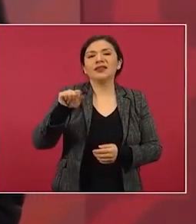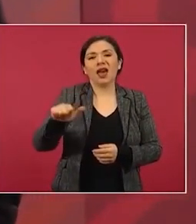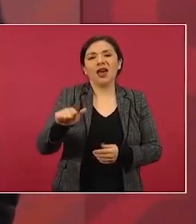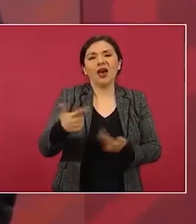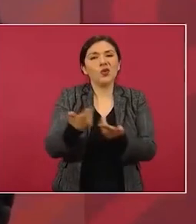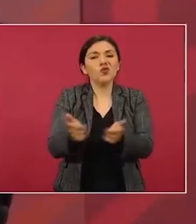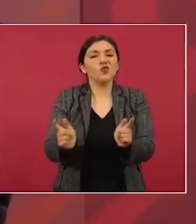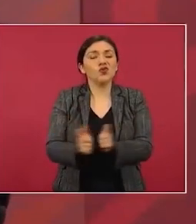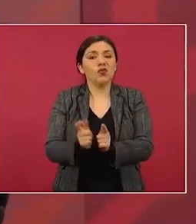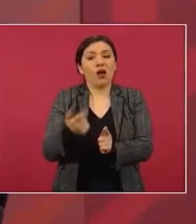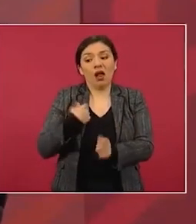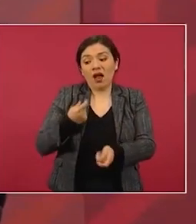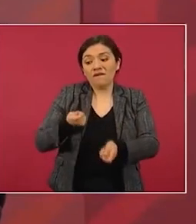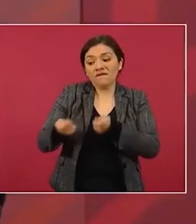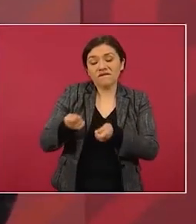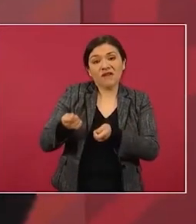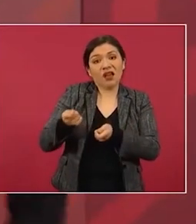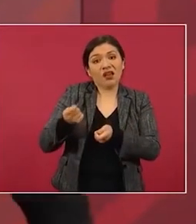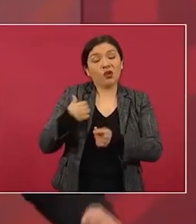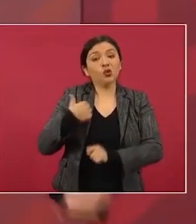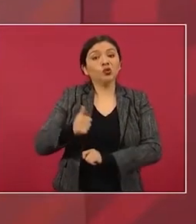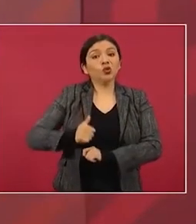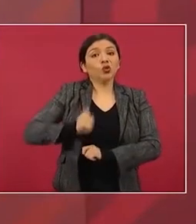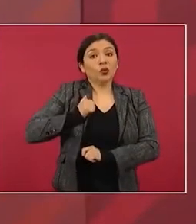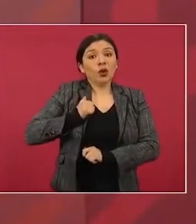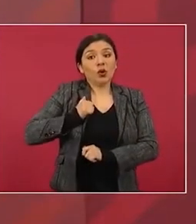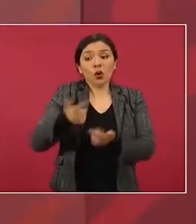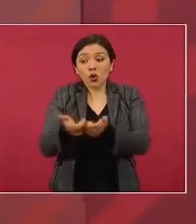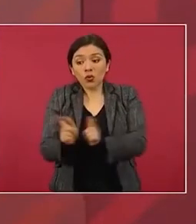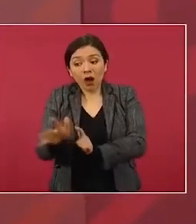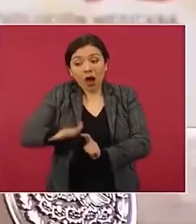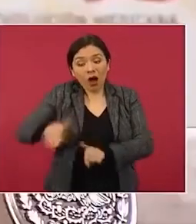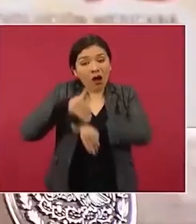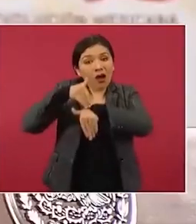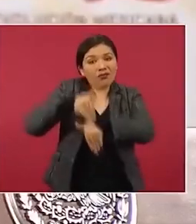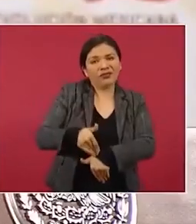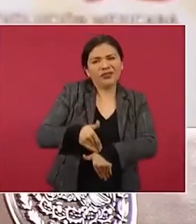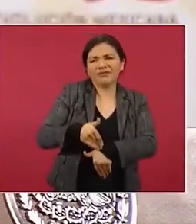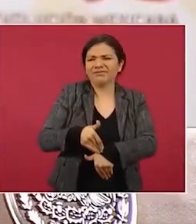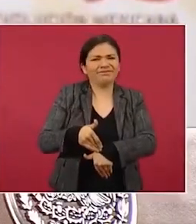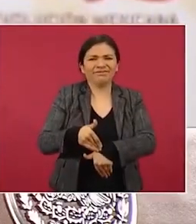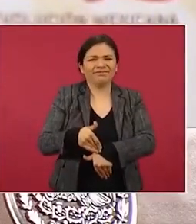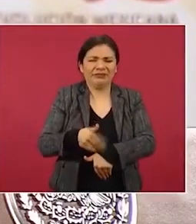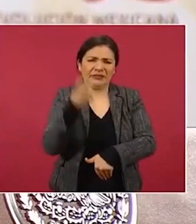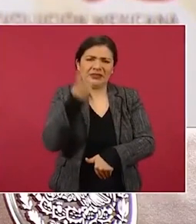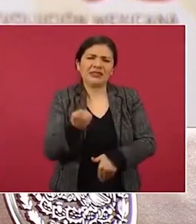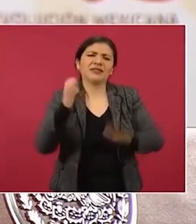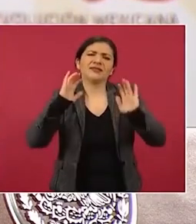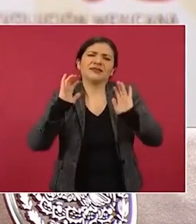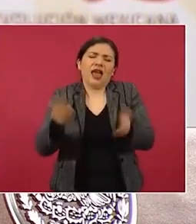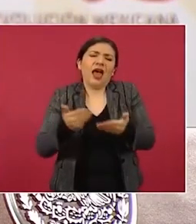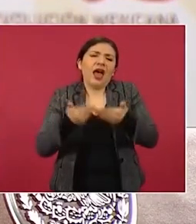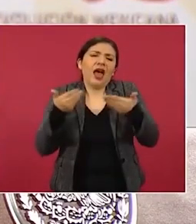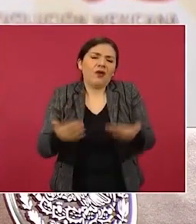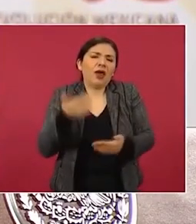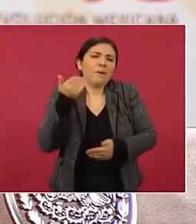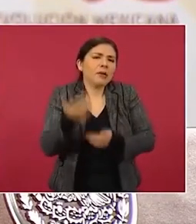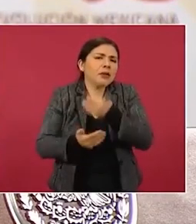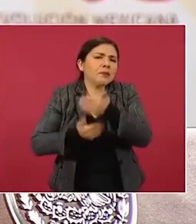Todos, porque hemos avanzado a pesar